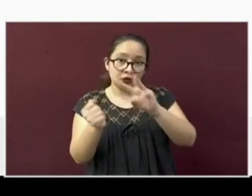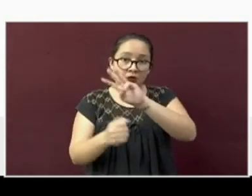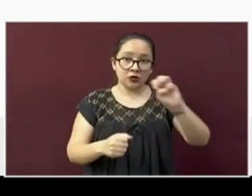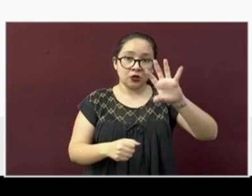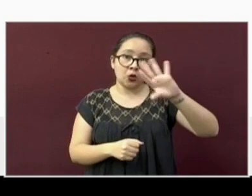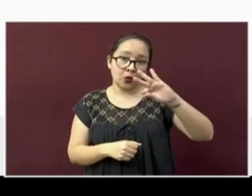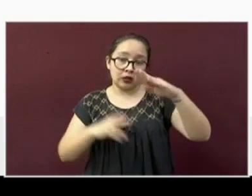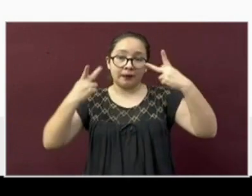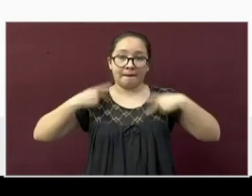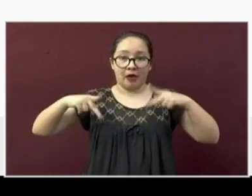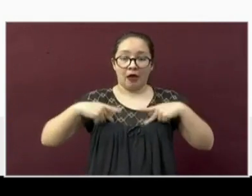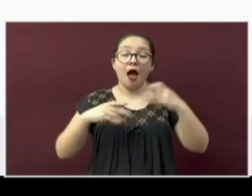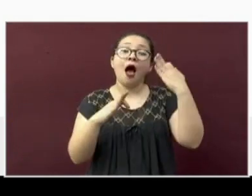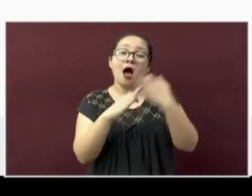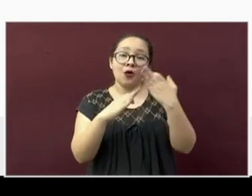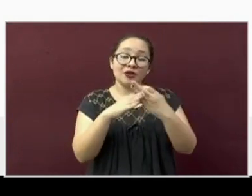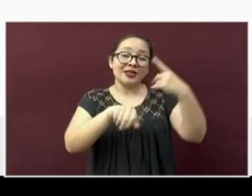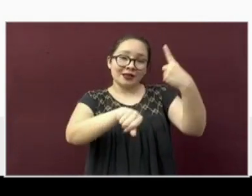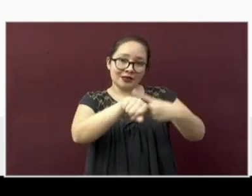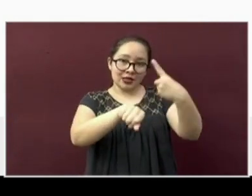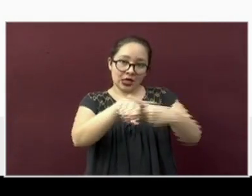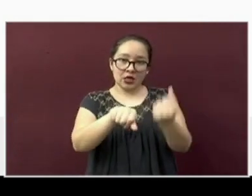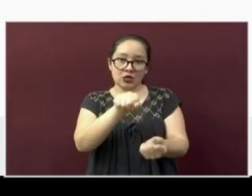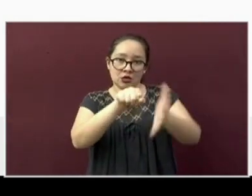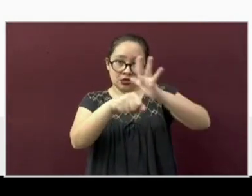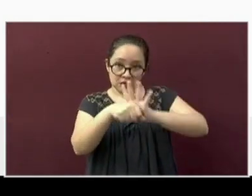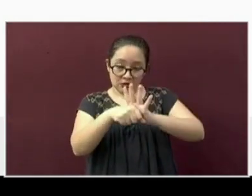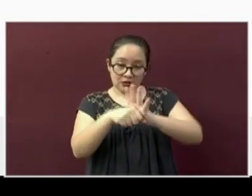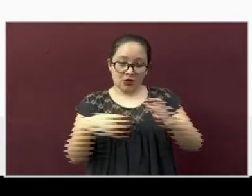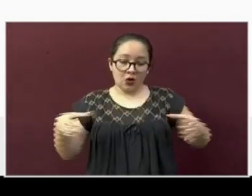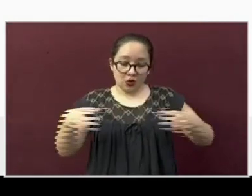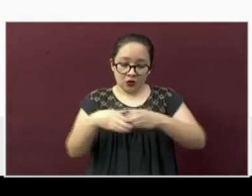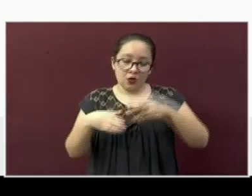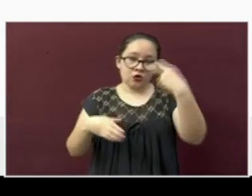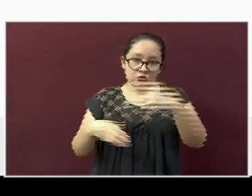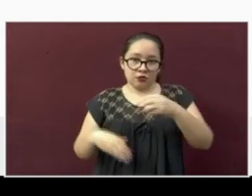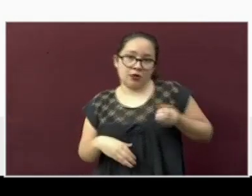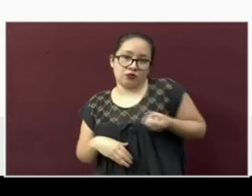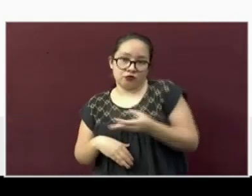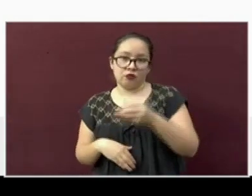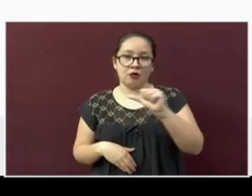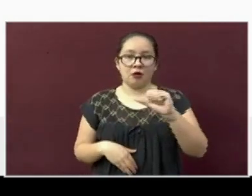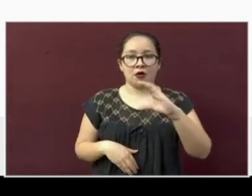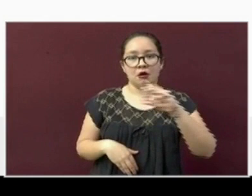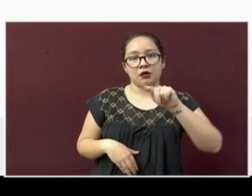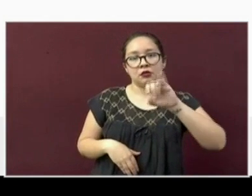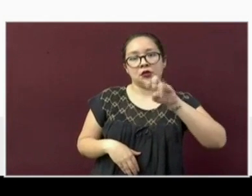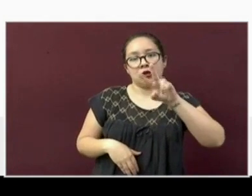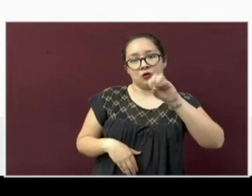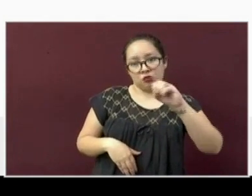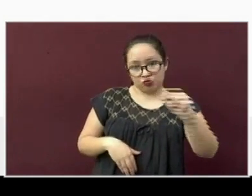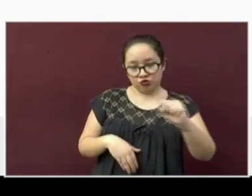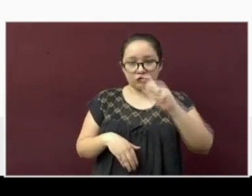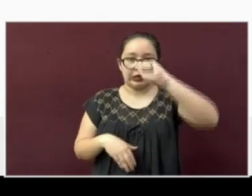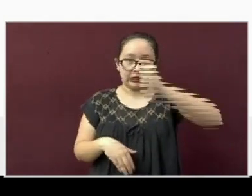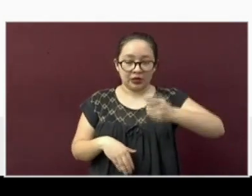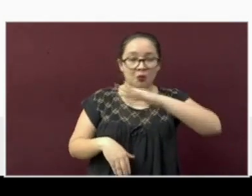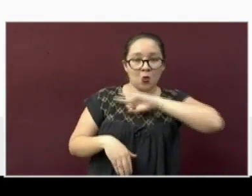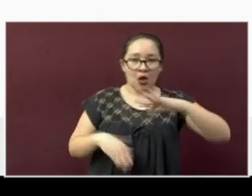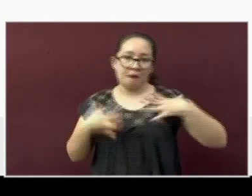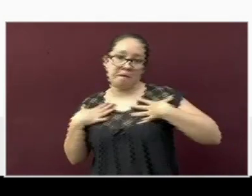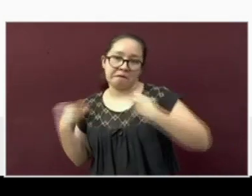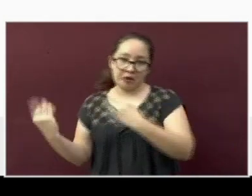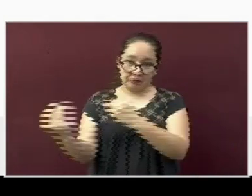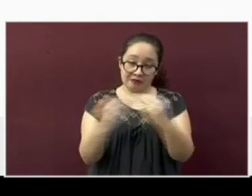representan a los pacientes actuales. Tienen la enfermedad activa, por lo tanto, con mayor potencial de propagar la